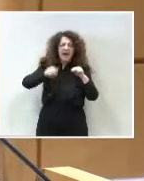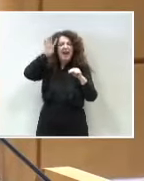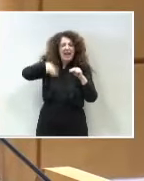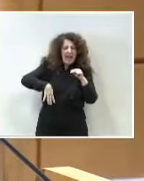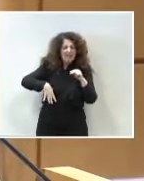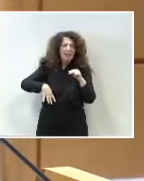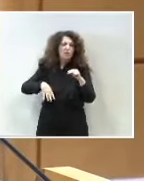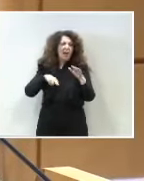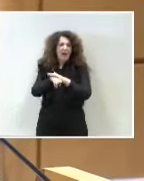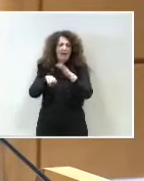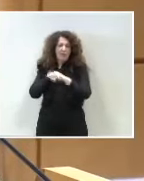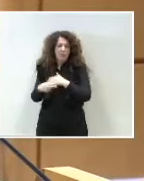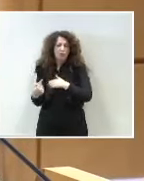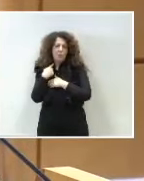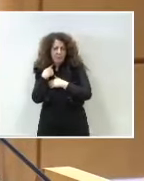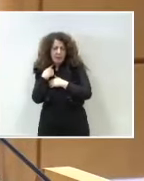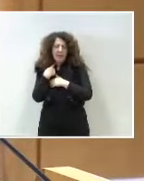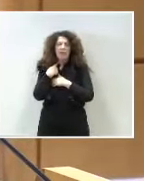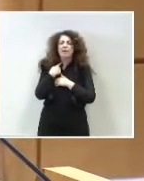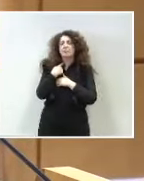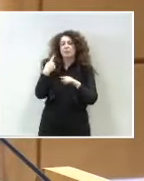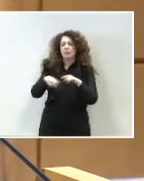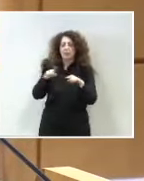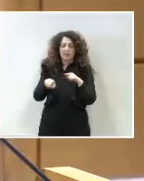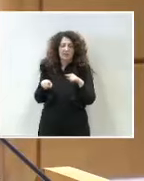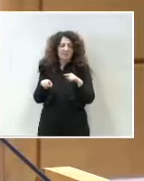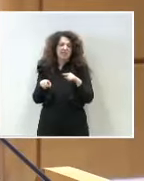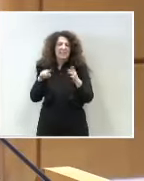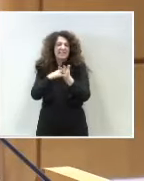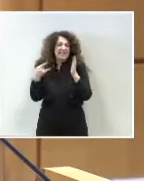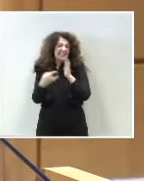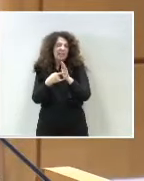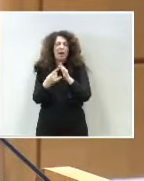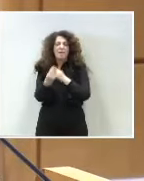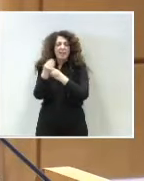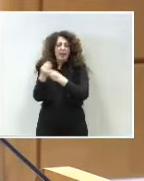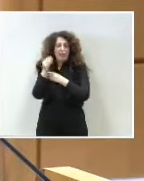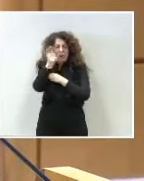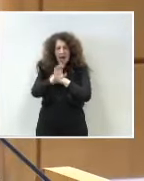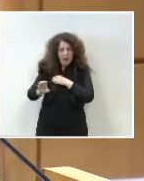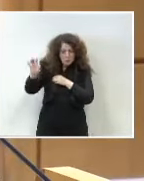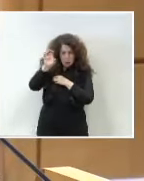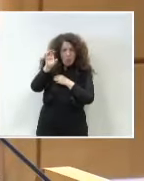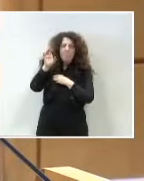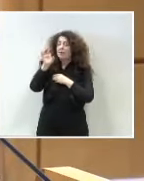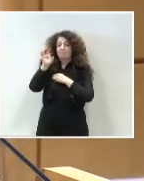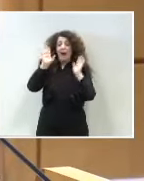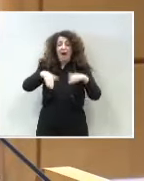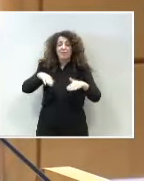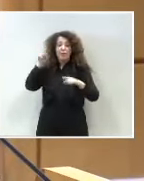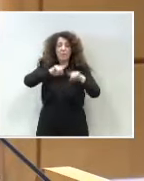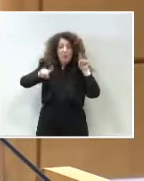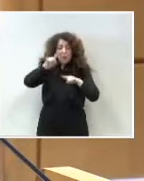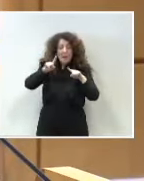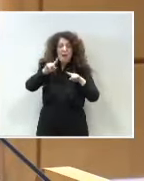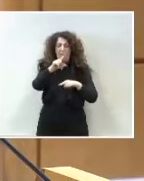pérdida de recursos continuada durante décadas a partir de los diferentes sistemas de financiación autonómica que no han resuelto el problema de